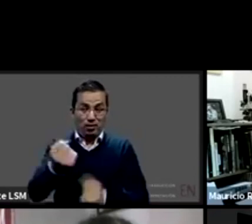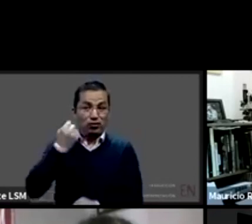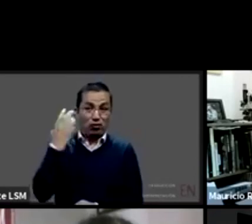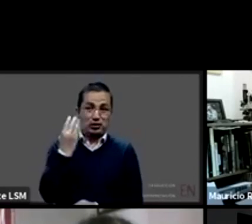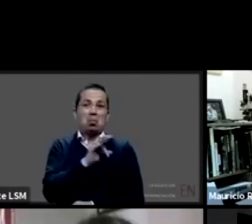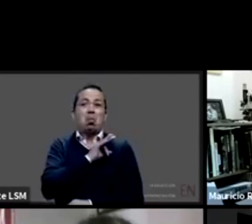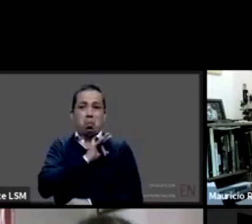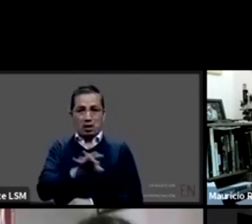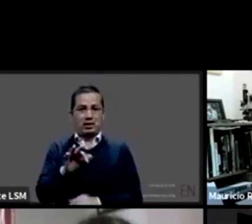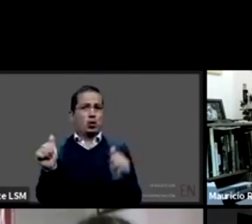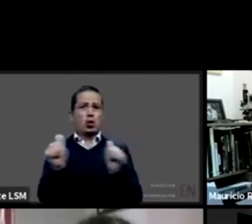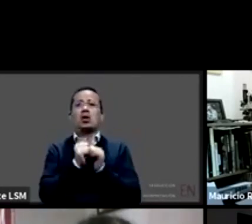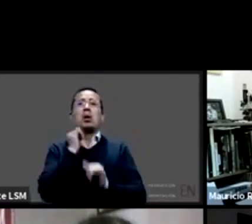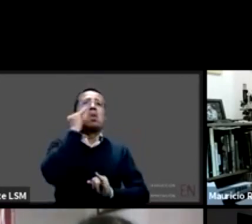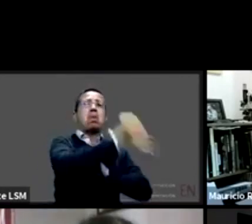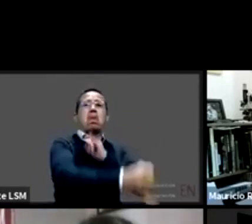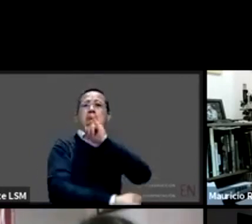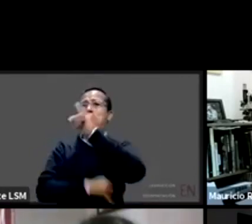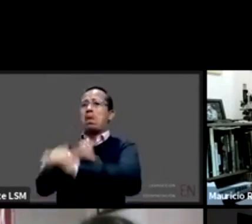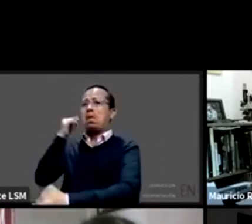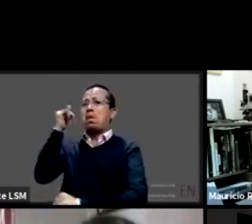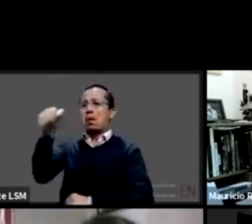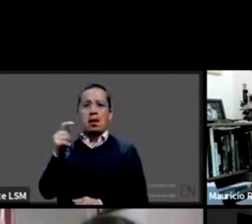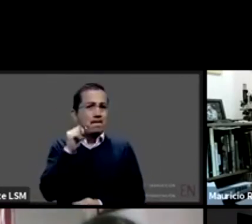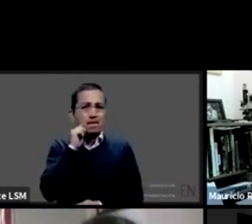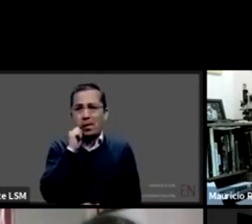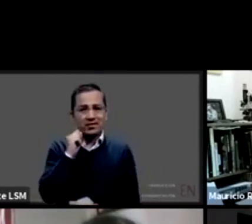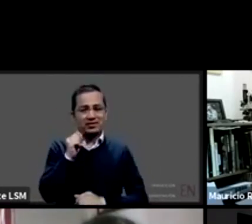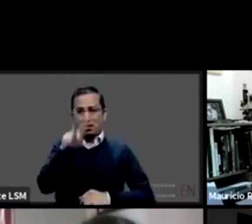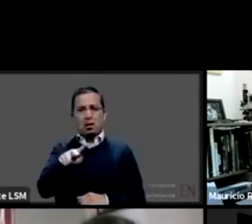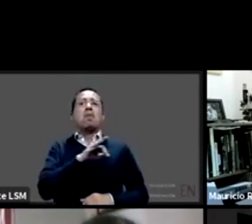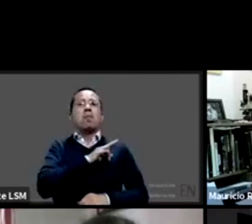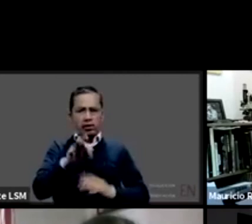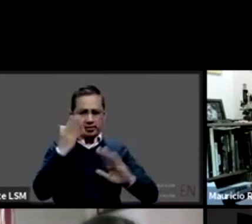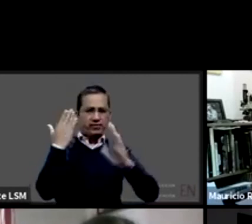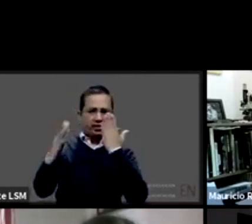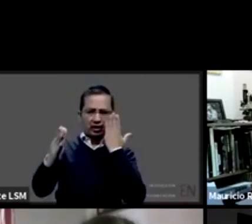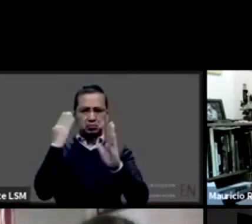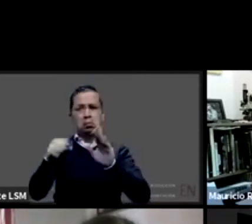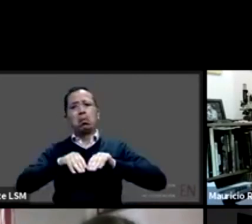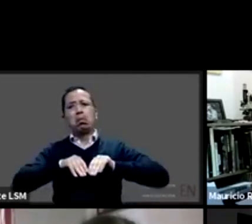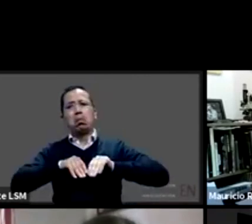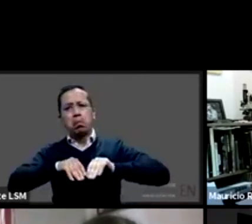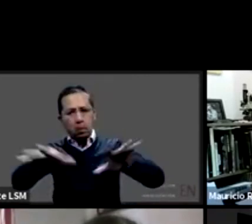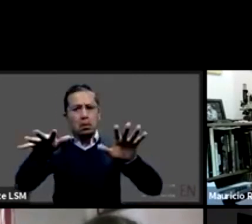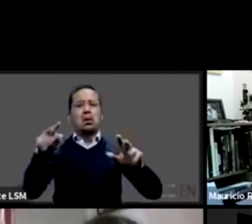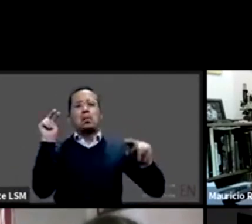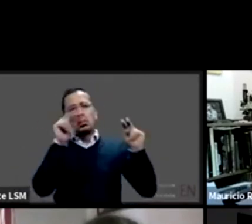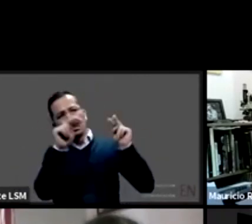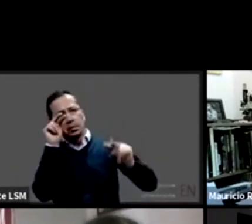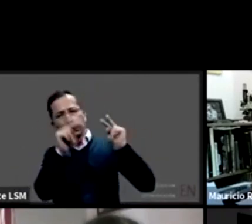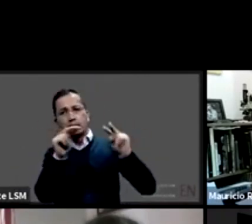participantes lo podemos ver a través de Facebook y con la seguridad de con la seguridad